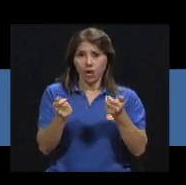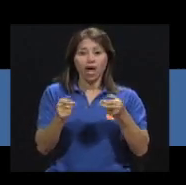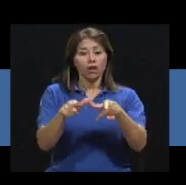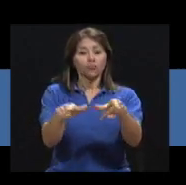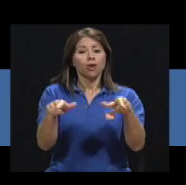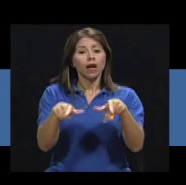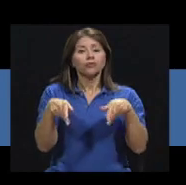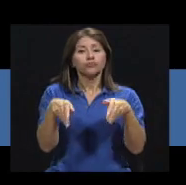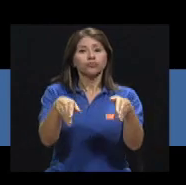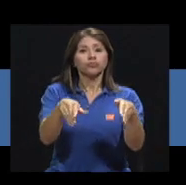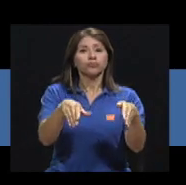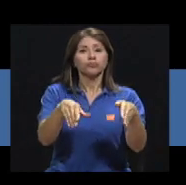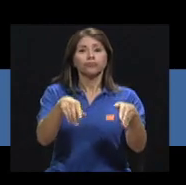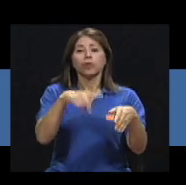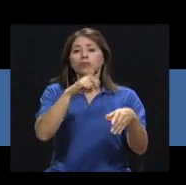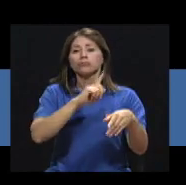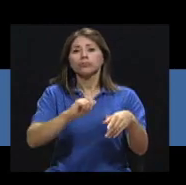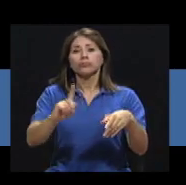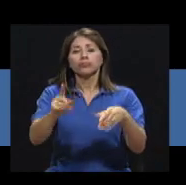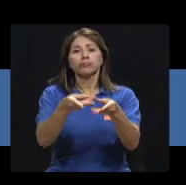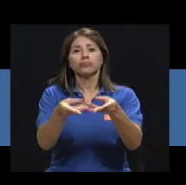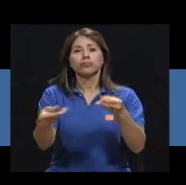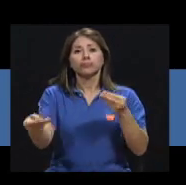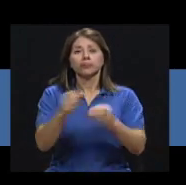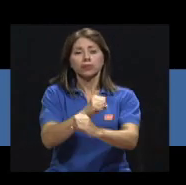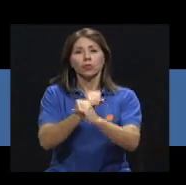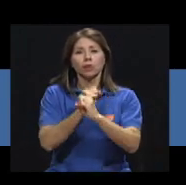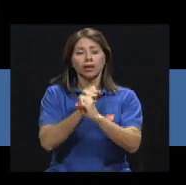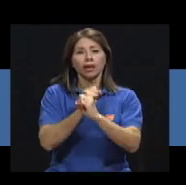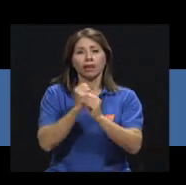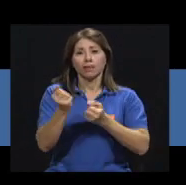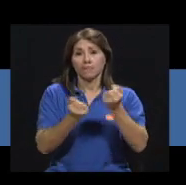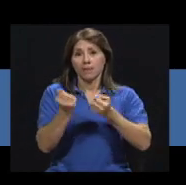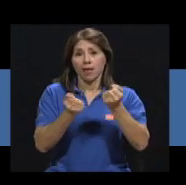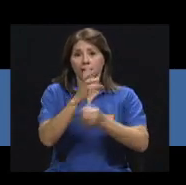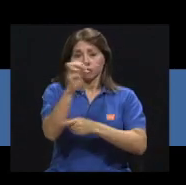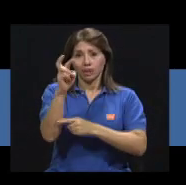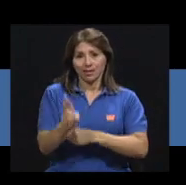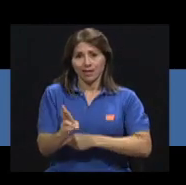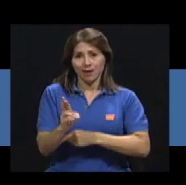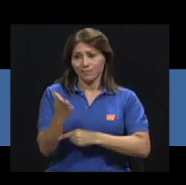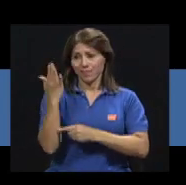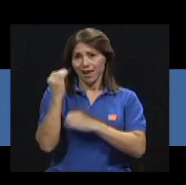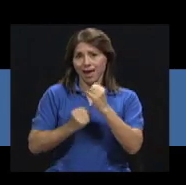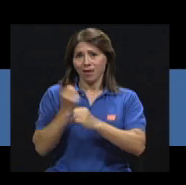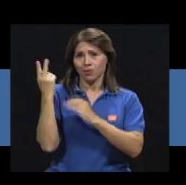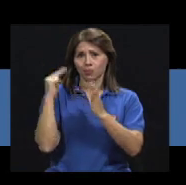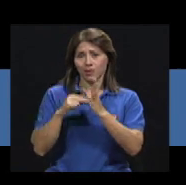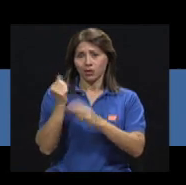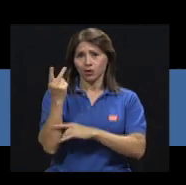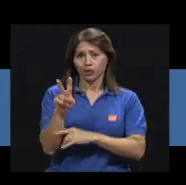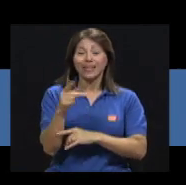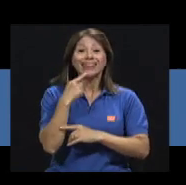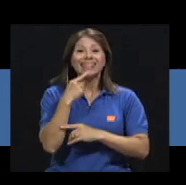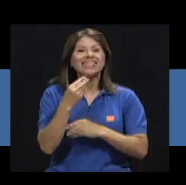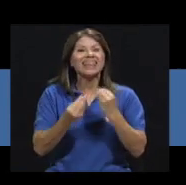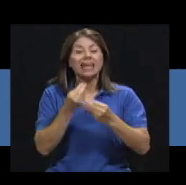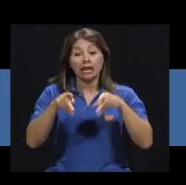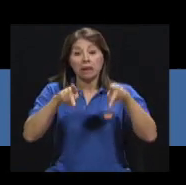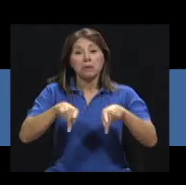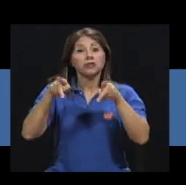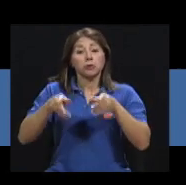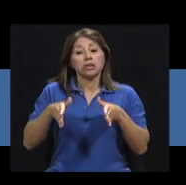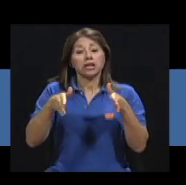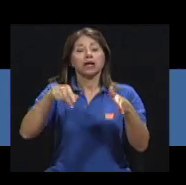Terrestres y Seguridad Vial de Costa Rica, decretada en el año 2012, dice, entre otras cosas, que los peatones deben